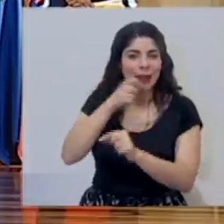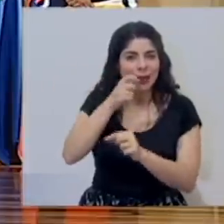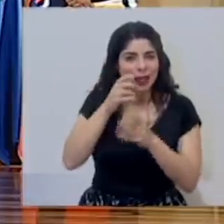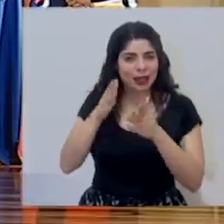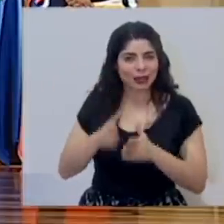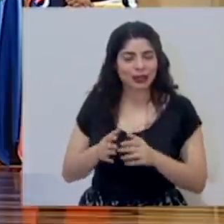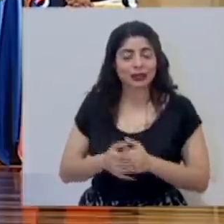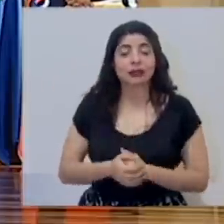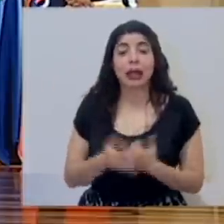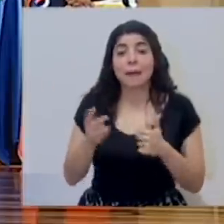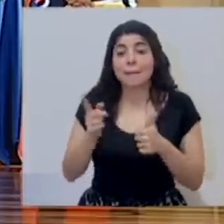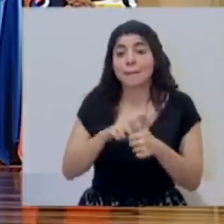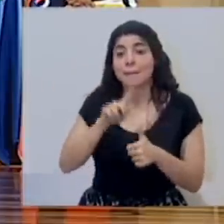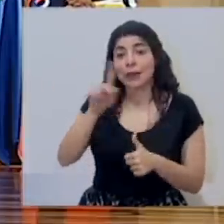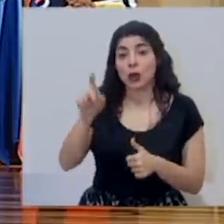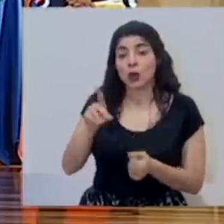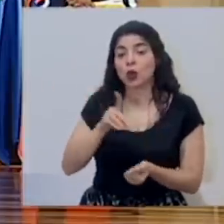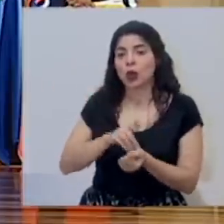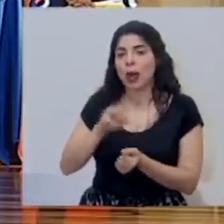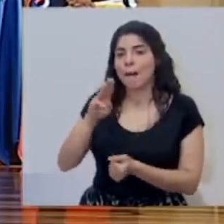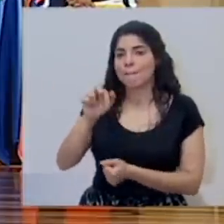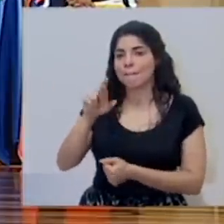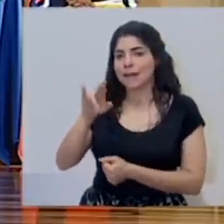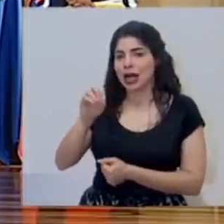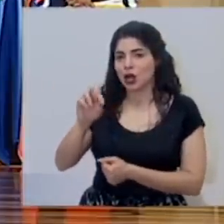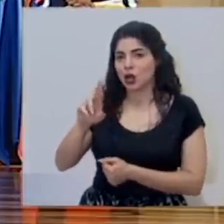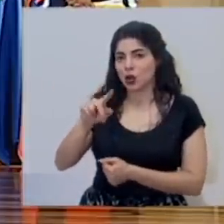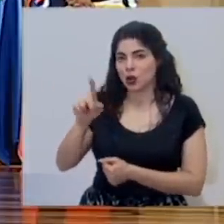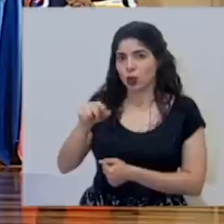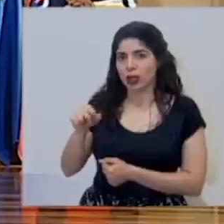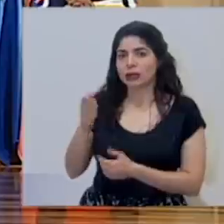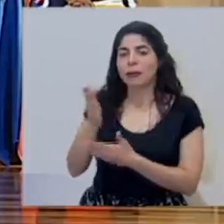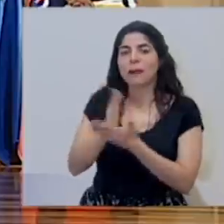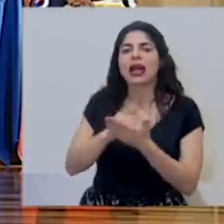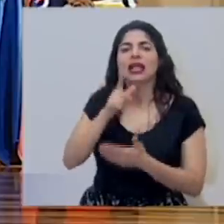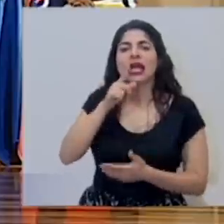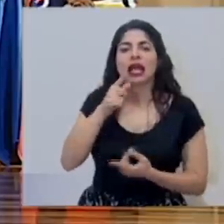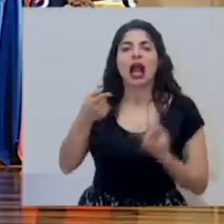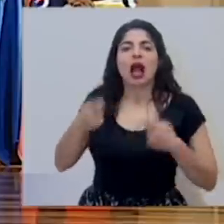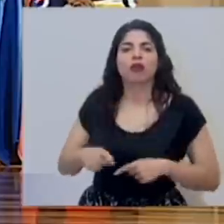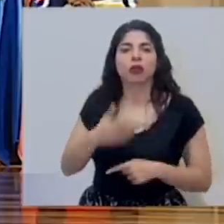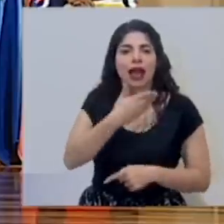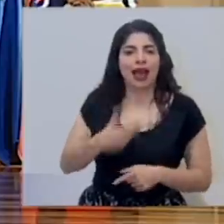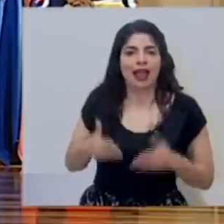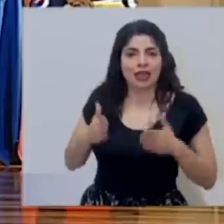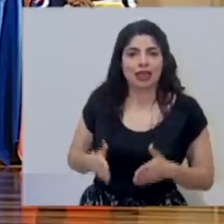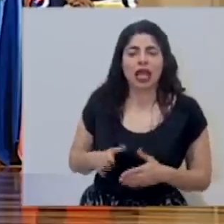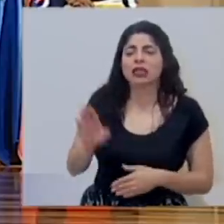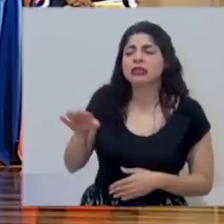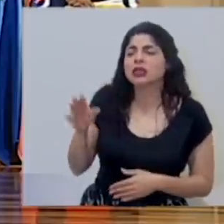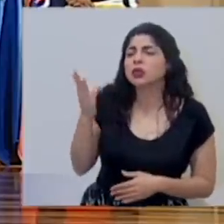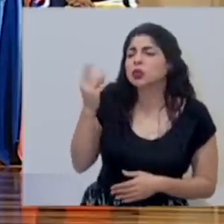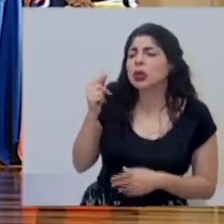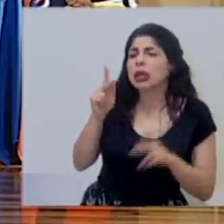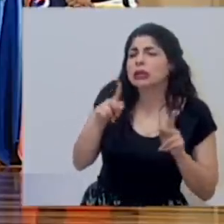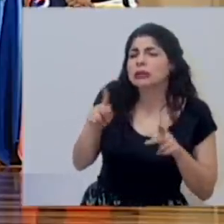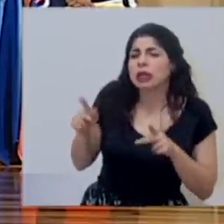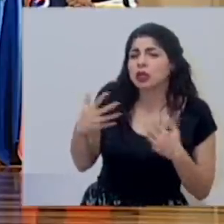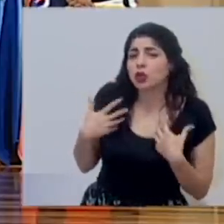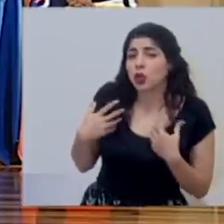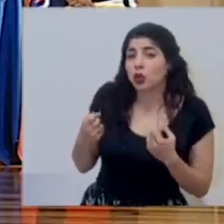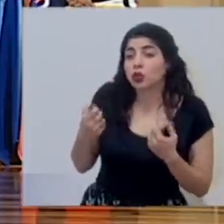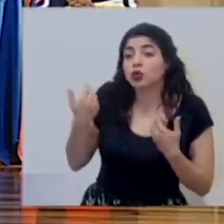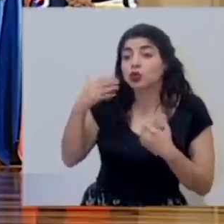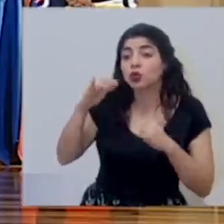primera consulta es para el doctor Mario Ruiz y la hace acontecer herediano ¿cuántas personas se han recuperado estando en